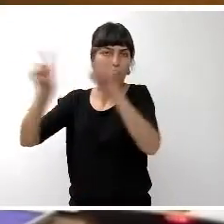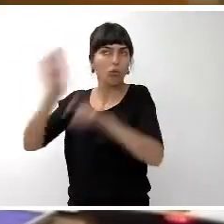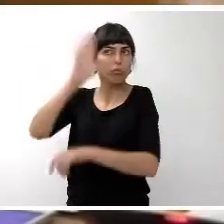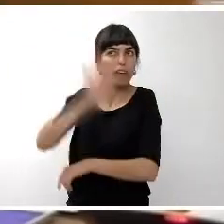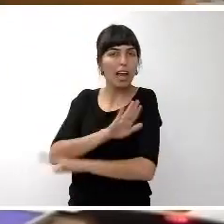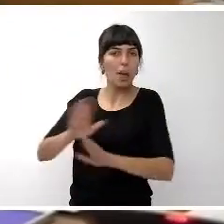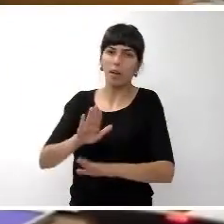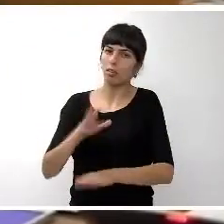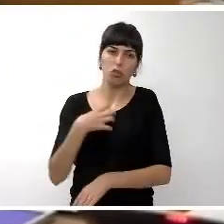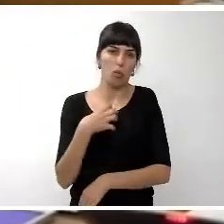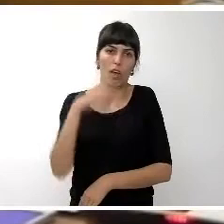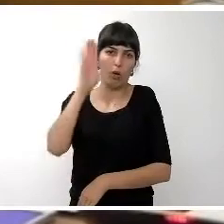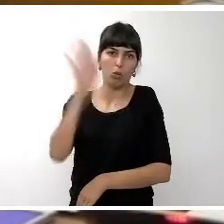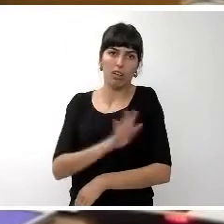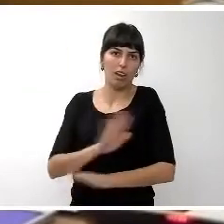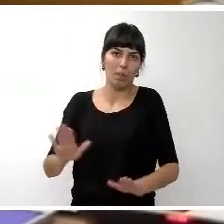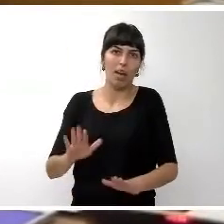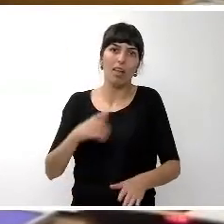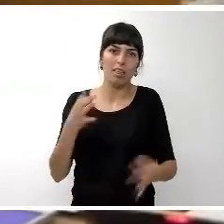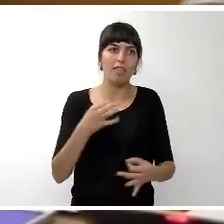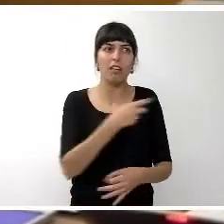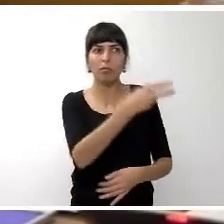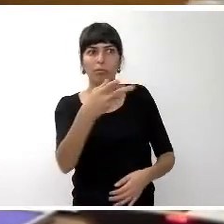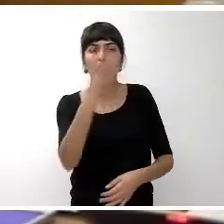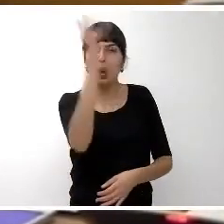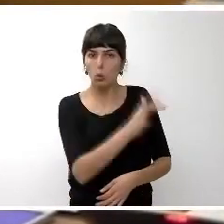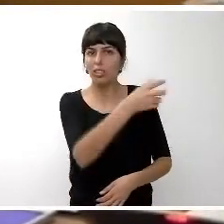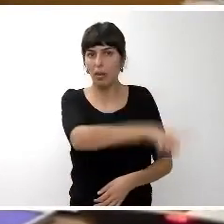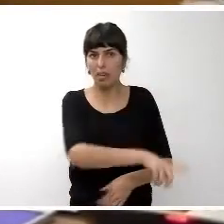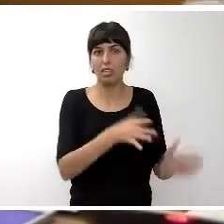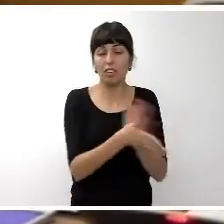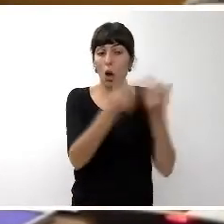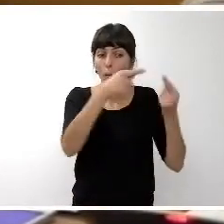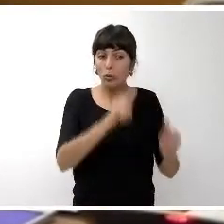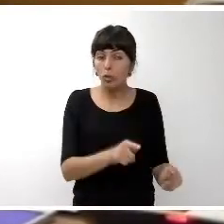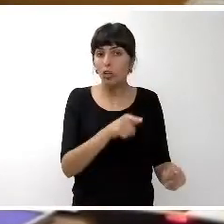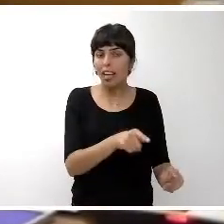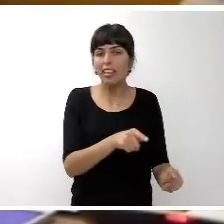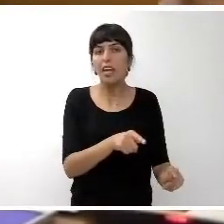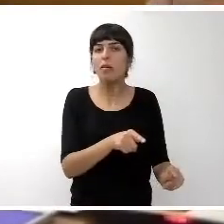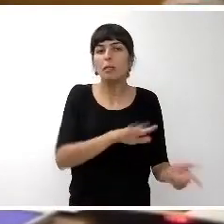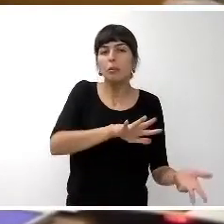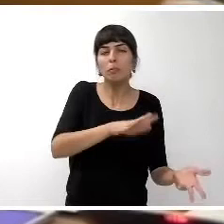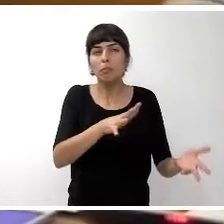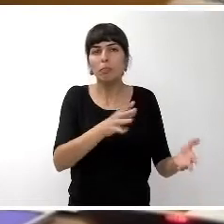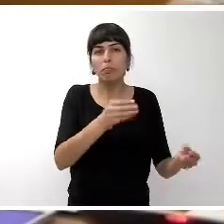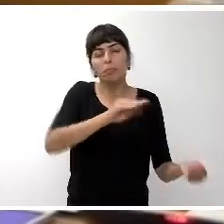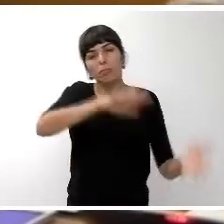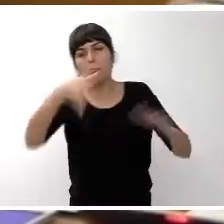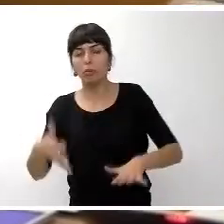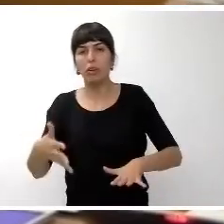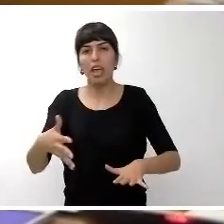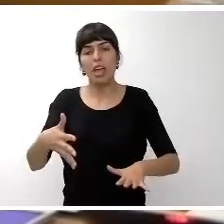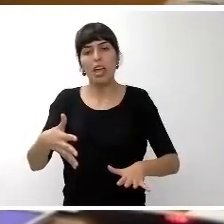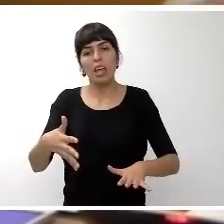porque el crecimiento de los presupuestos y de los ingresos no se termina de traducir en medidas que sitúen en el lugar